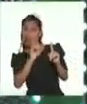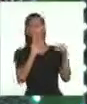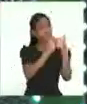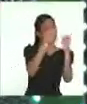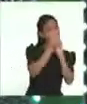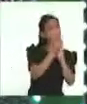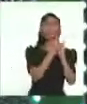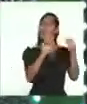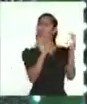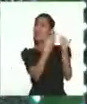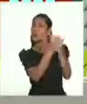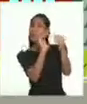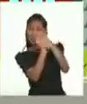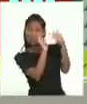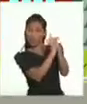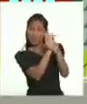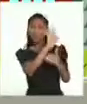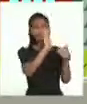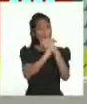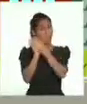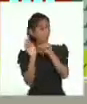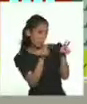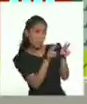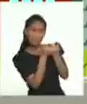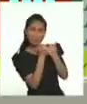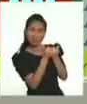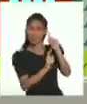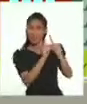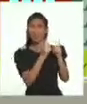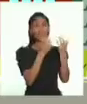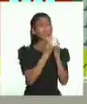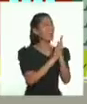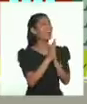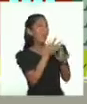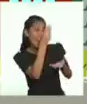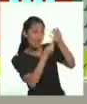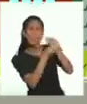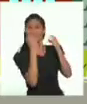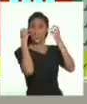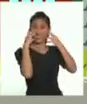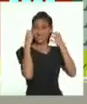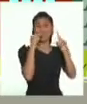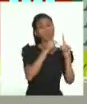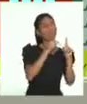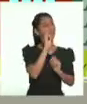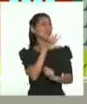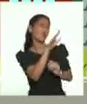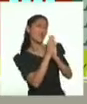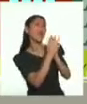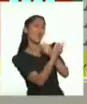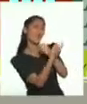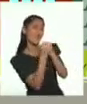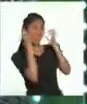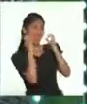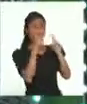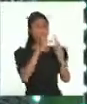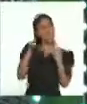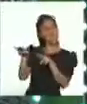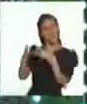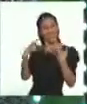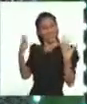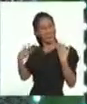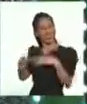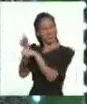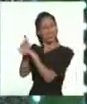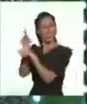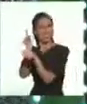quienes son amistosos y amables con él. Además, algunos están interesados en aprender a hablar en quechua, así que le piden que les enseñen. Mario se